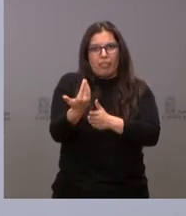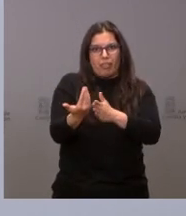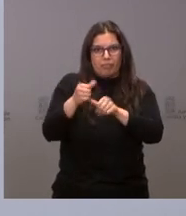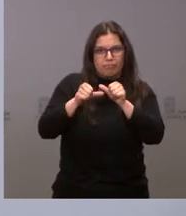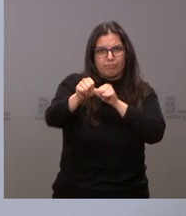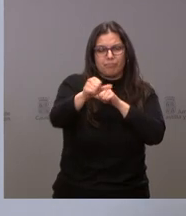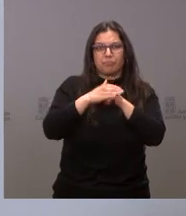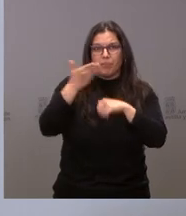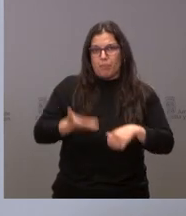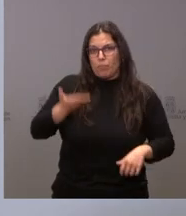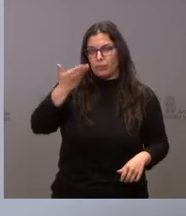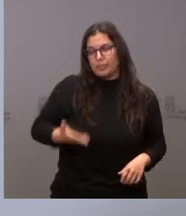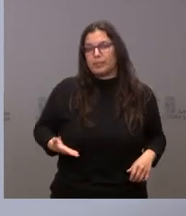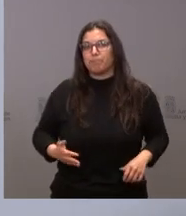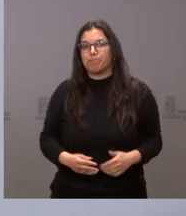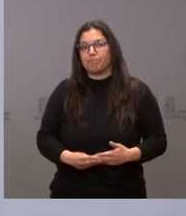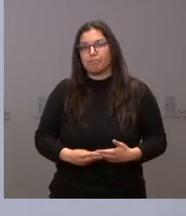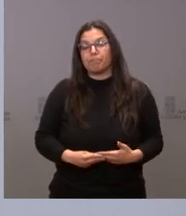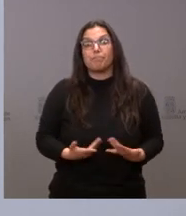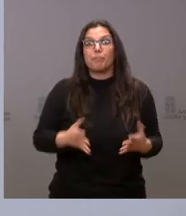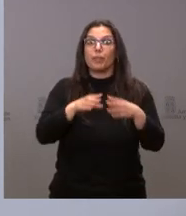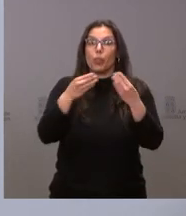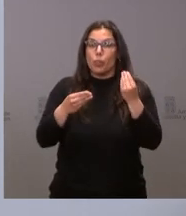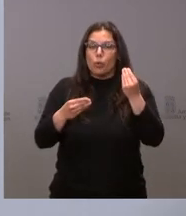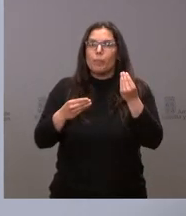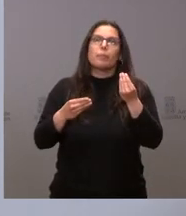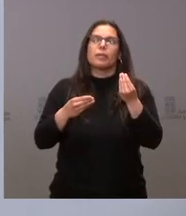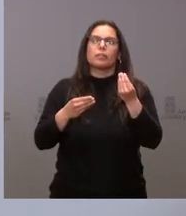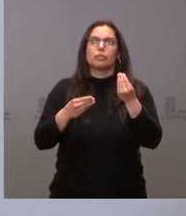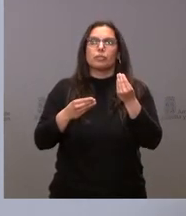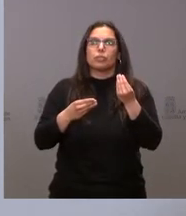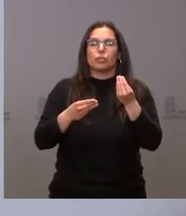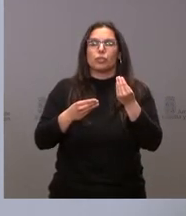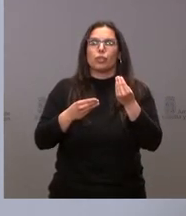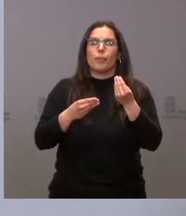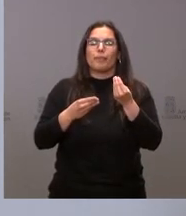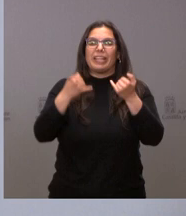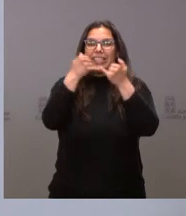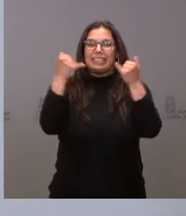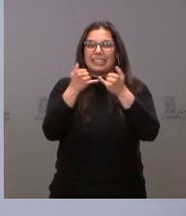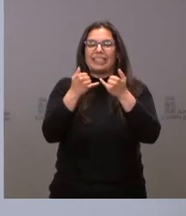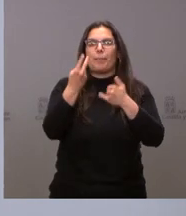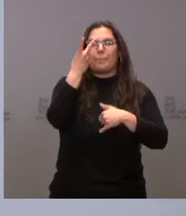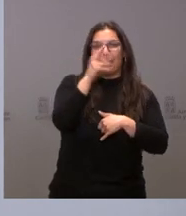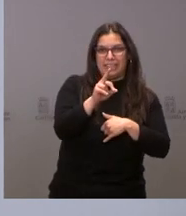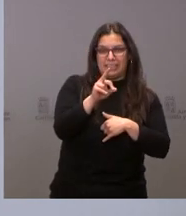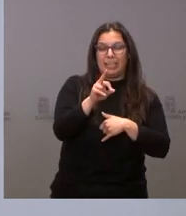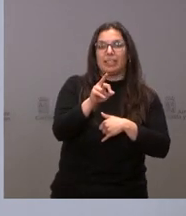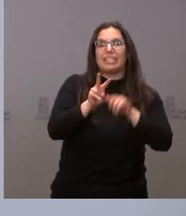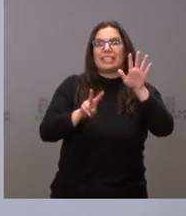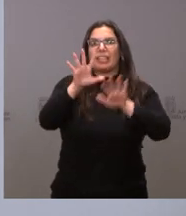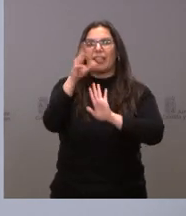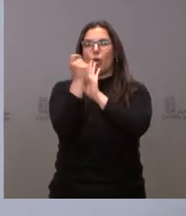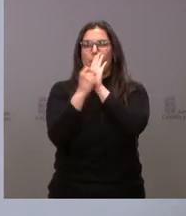Vamos a ver, el documento consta de 20 ejes, 75 medidas, con un